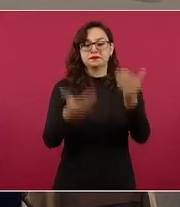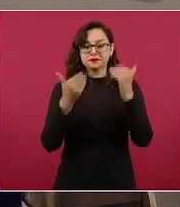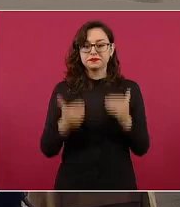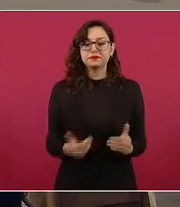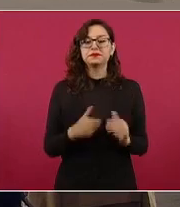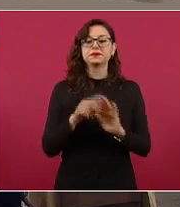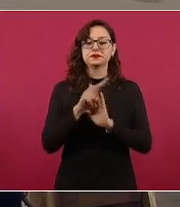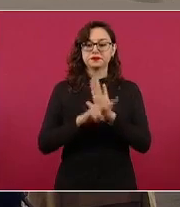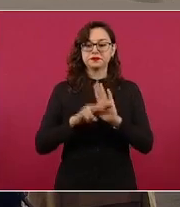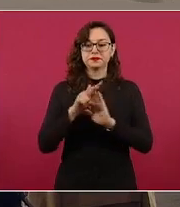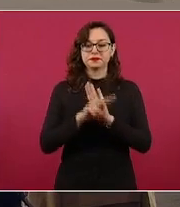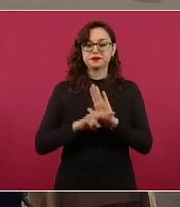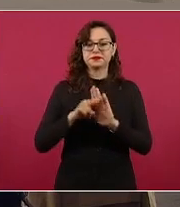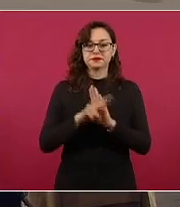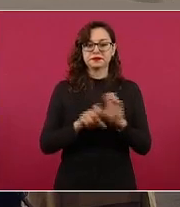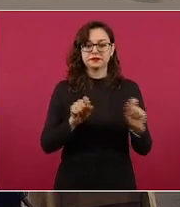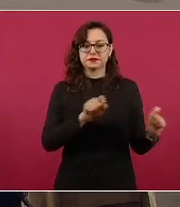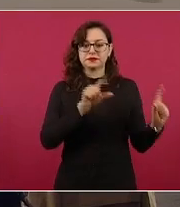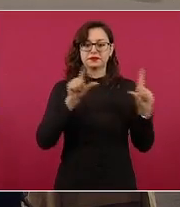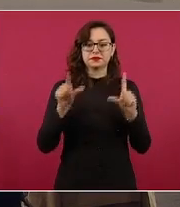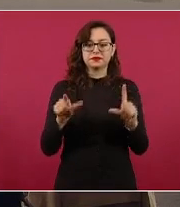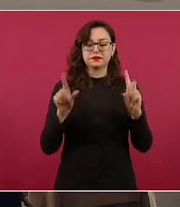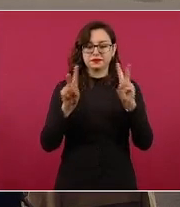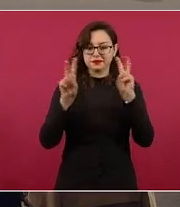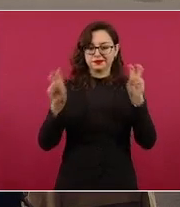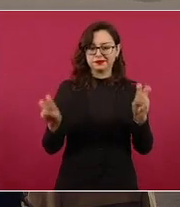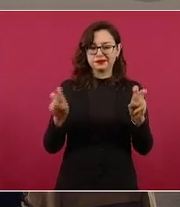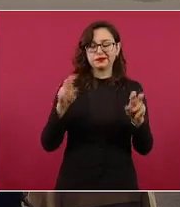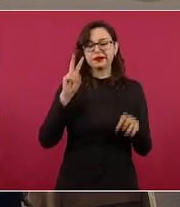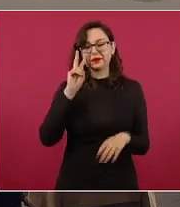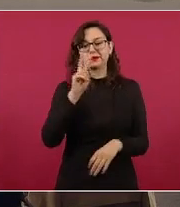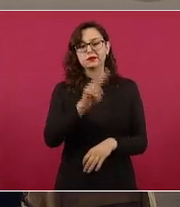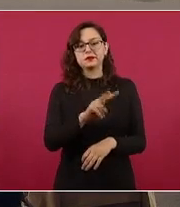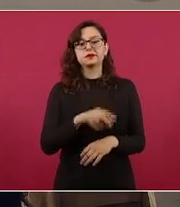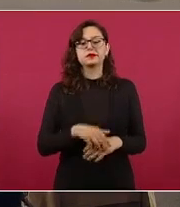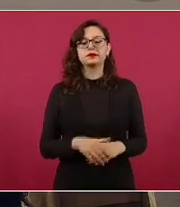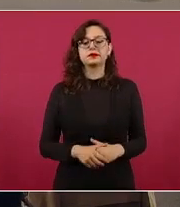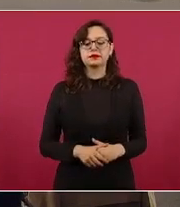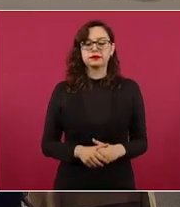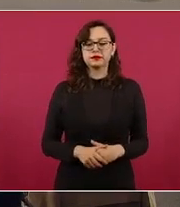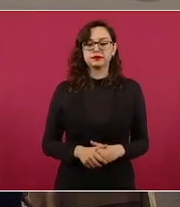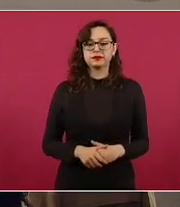claridad visual en esta reunión del personal. Por favor.